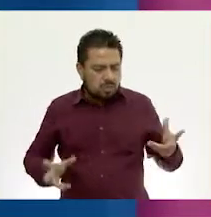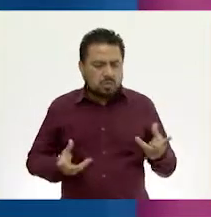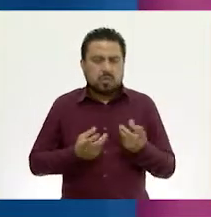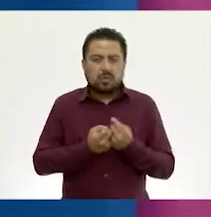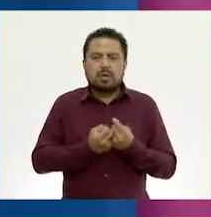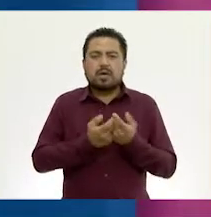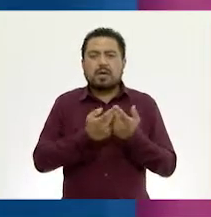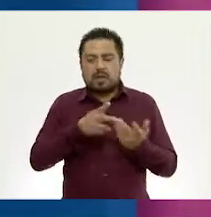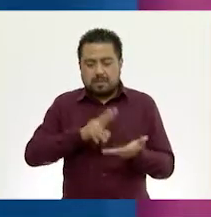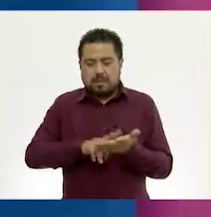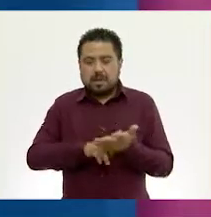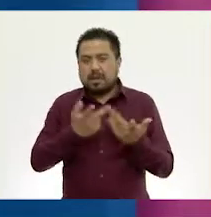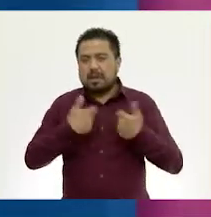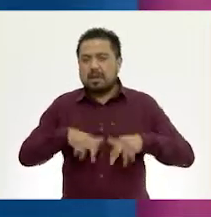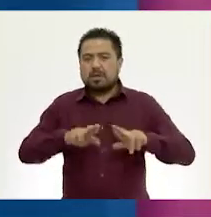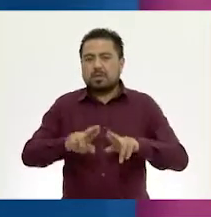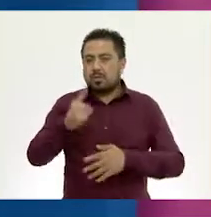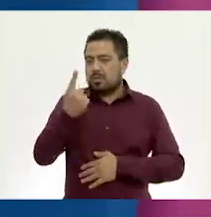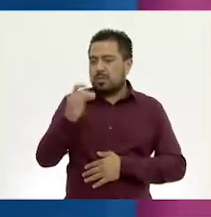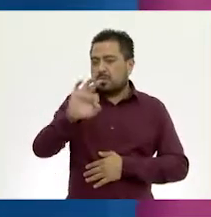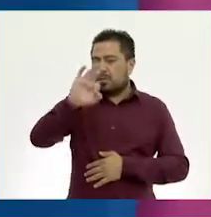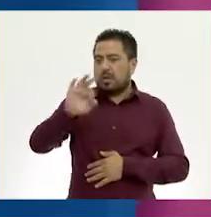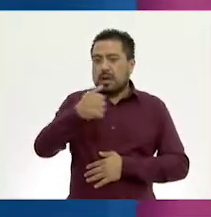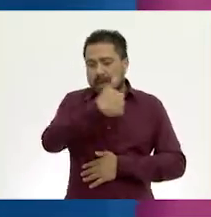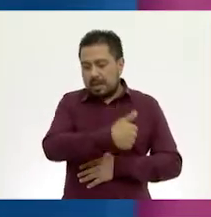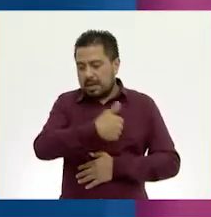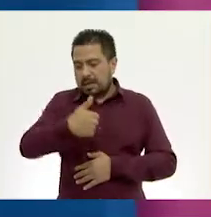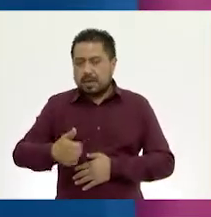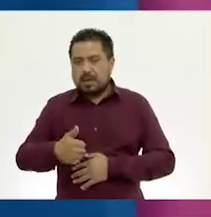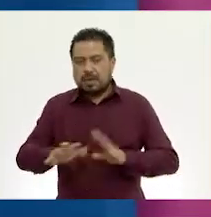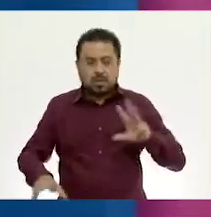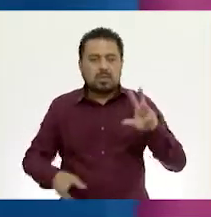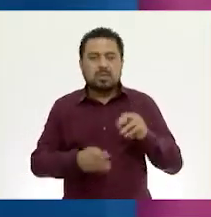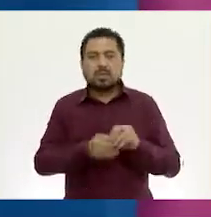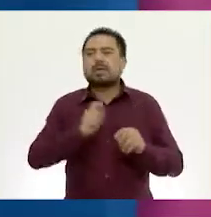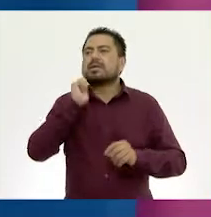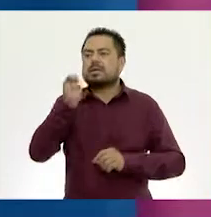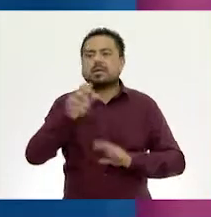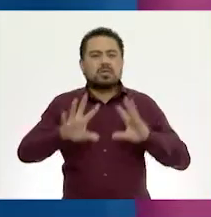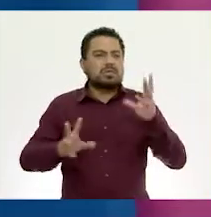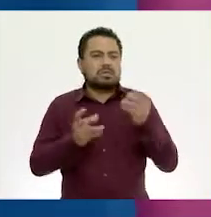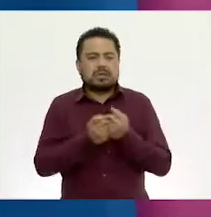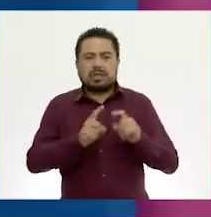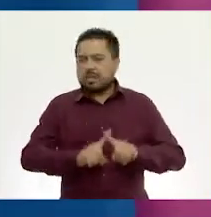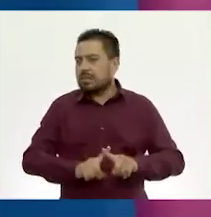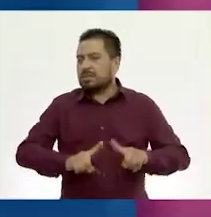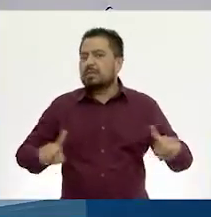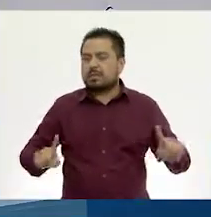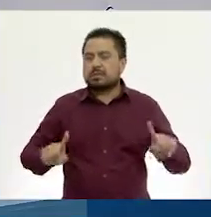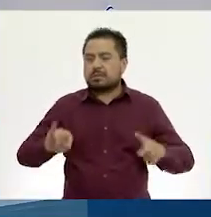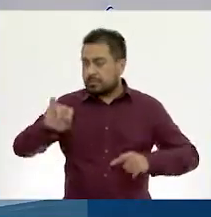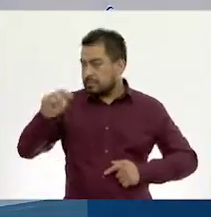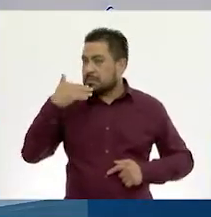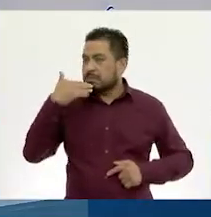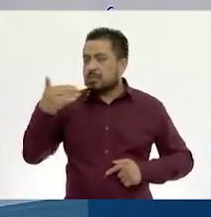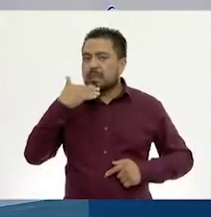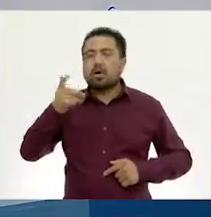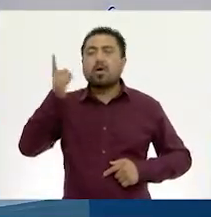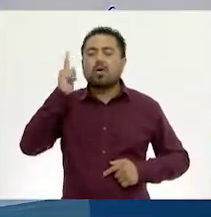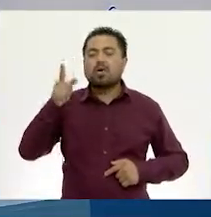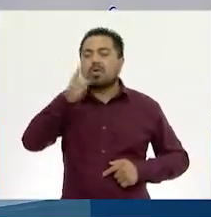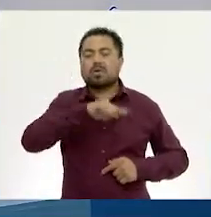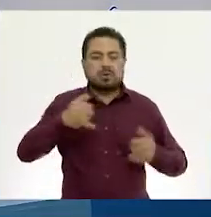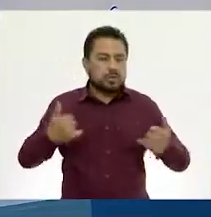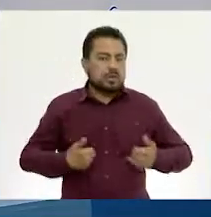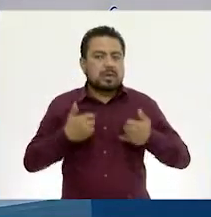valor que representa el 1% para cada uno de estos totales va a ser completamente diferente. Muy bien, María, pues, espero que los